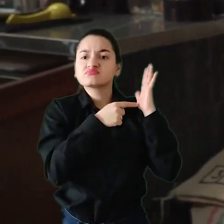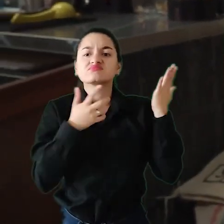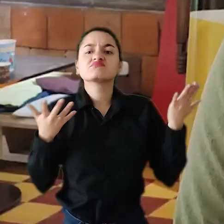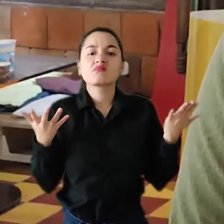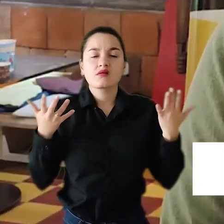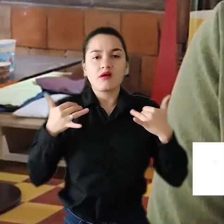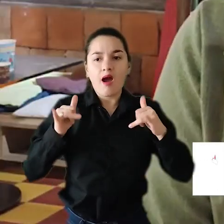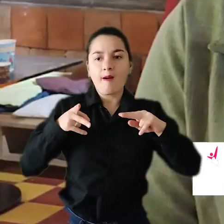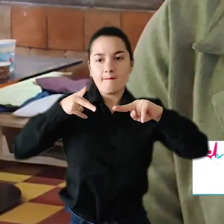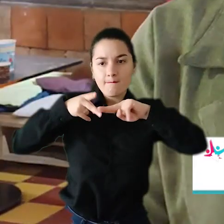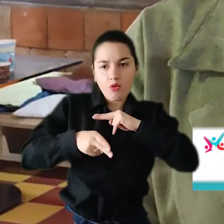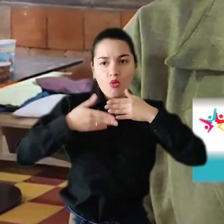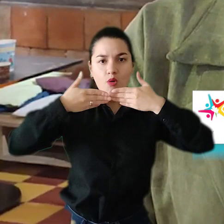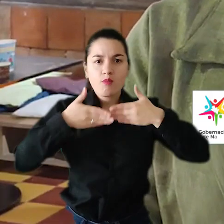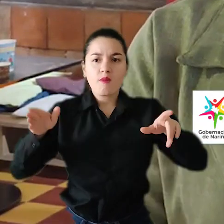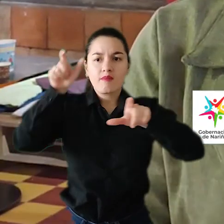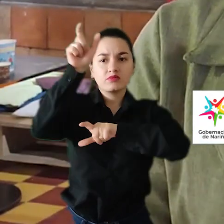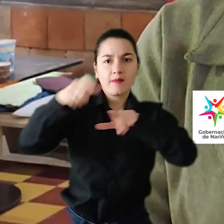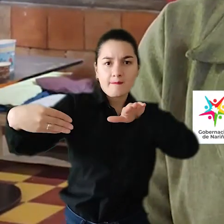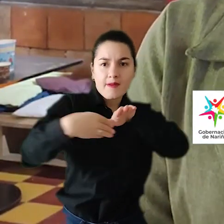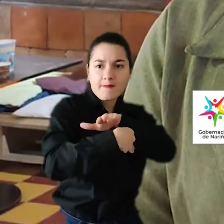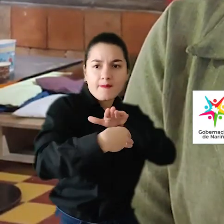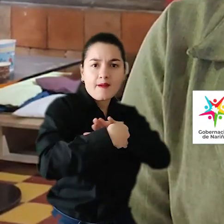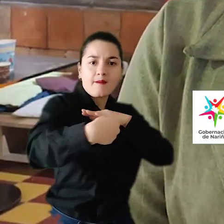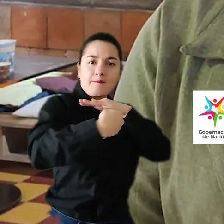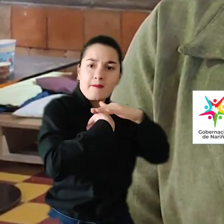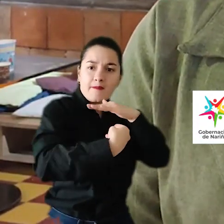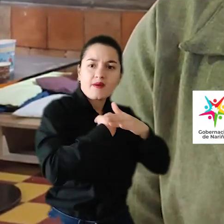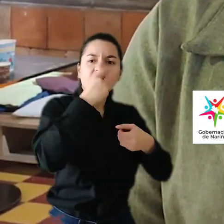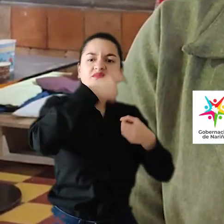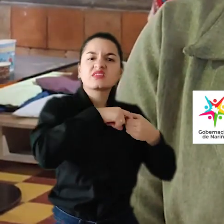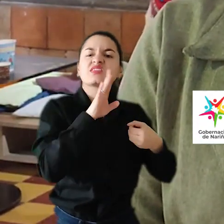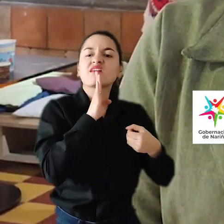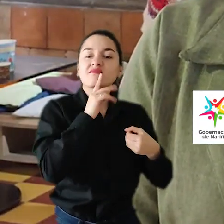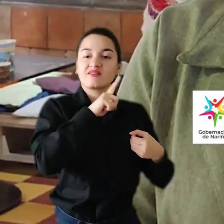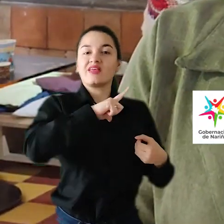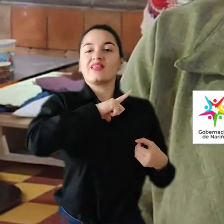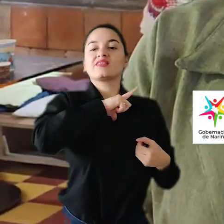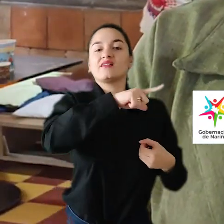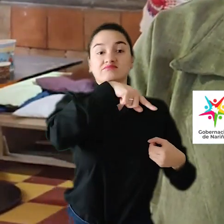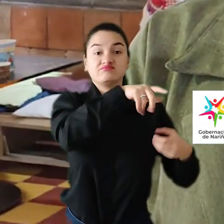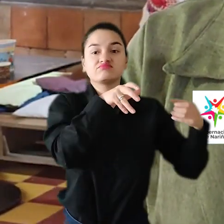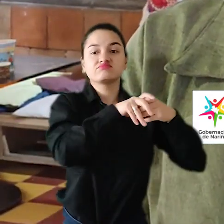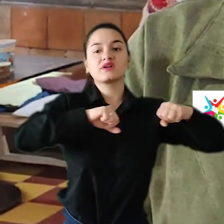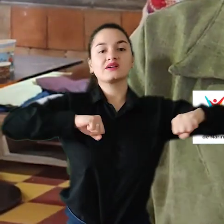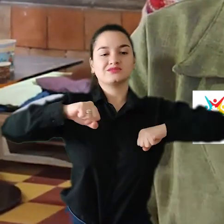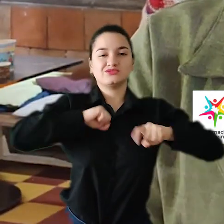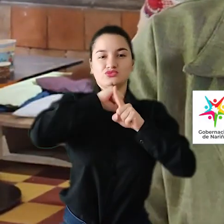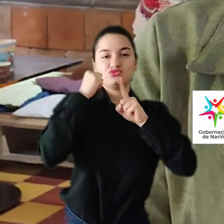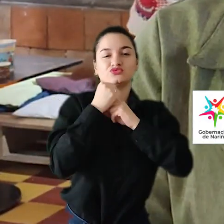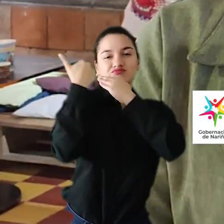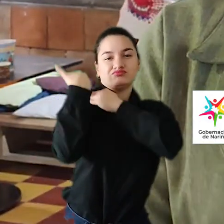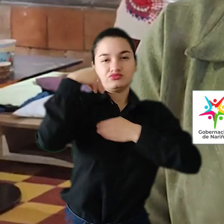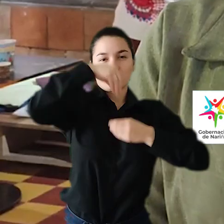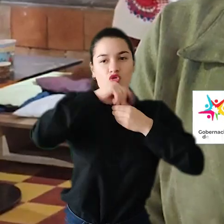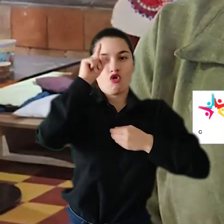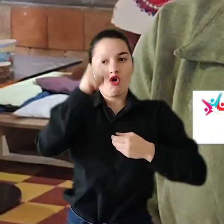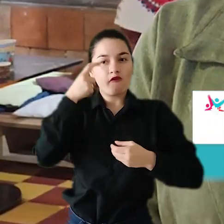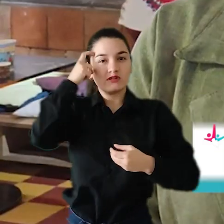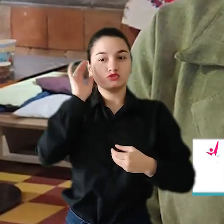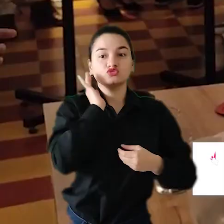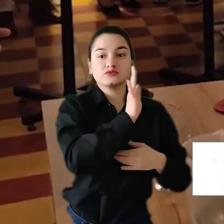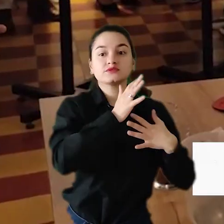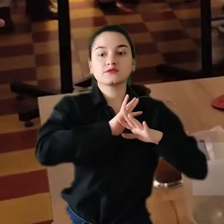Pues son como la puerta de entrada para que asistamos a este gran evento que